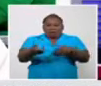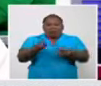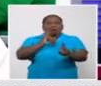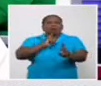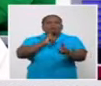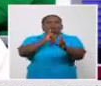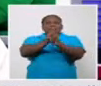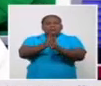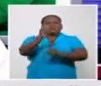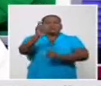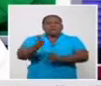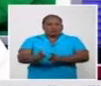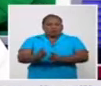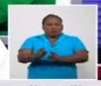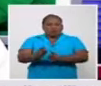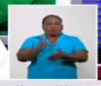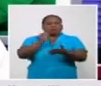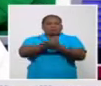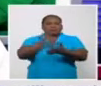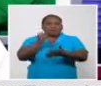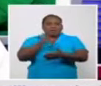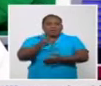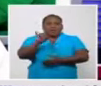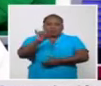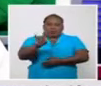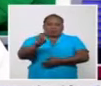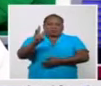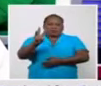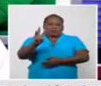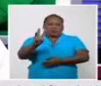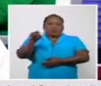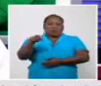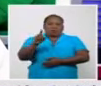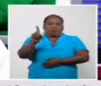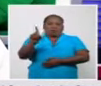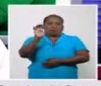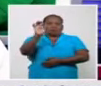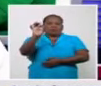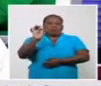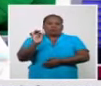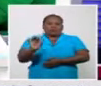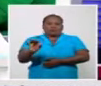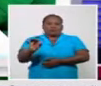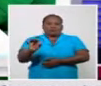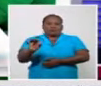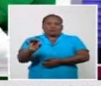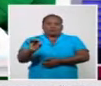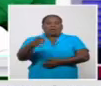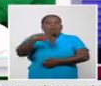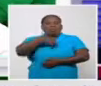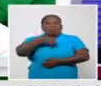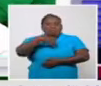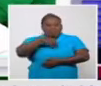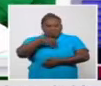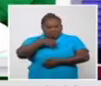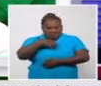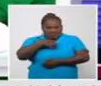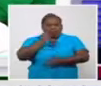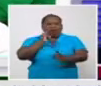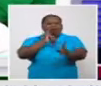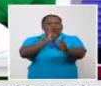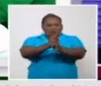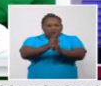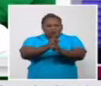confirmados. Estamos hablando del 93,1%, pues tienen el antecedente de ser contactos